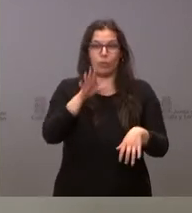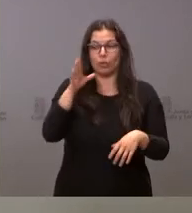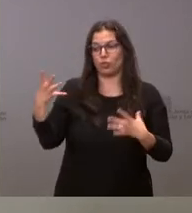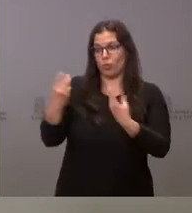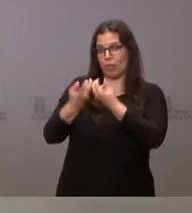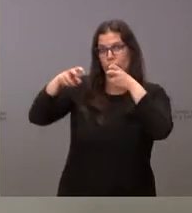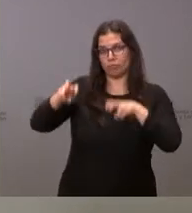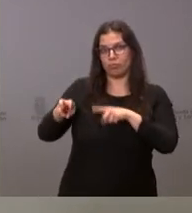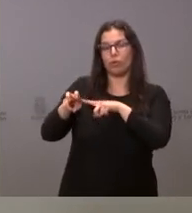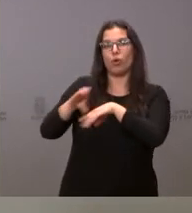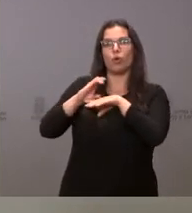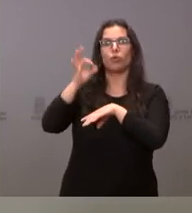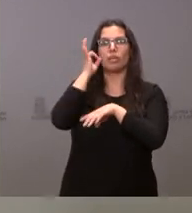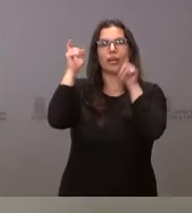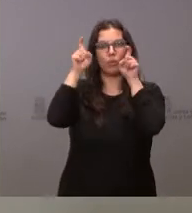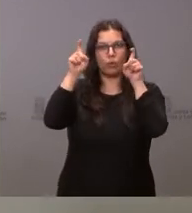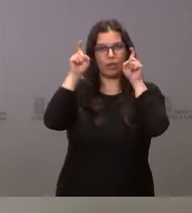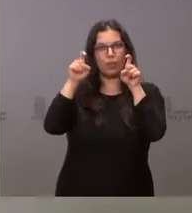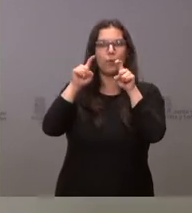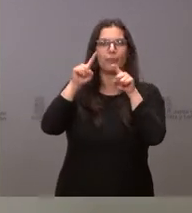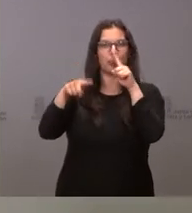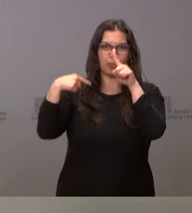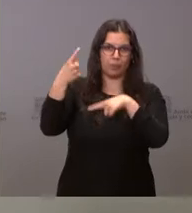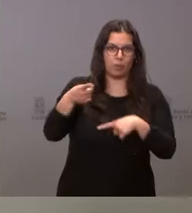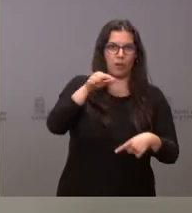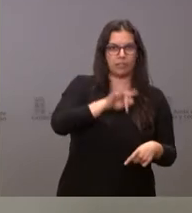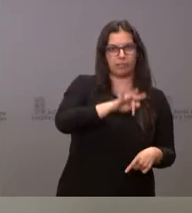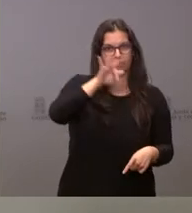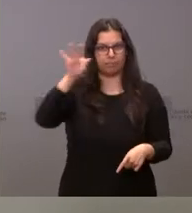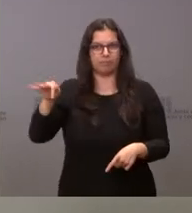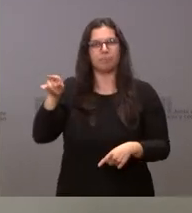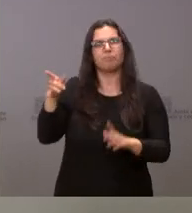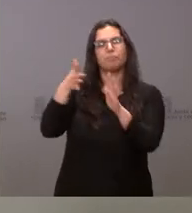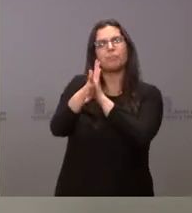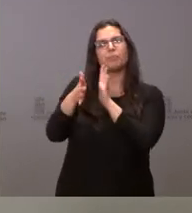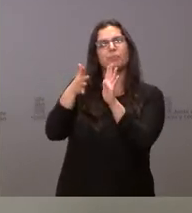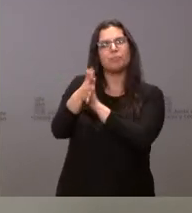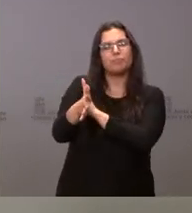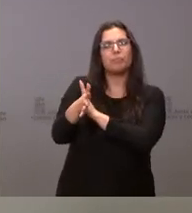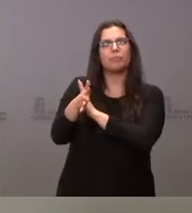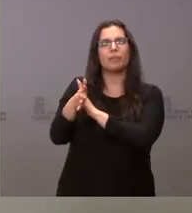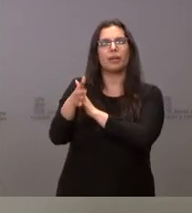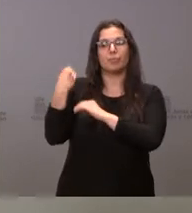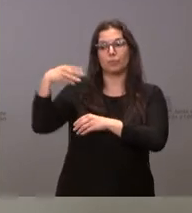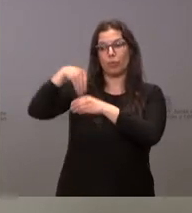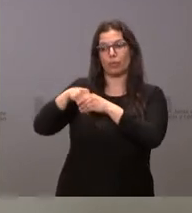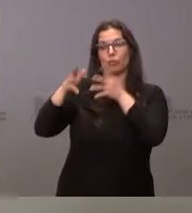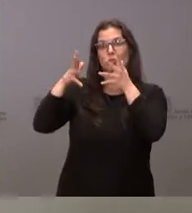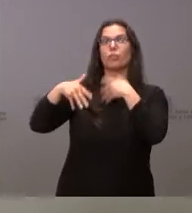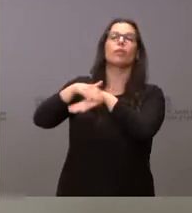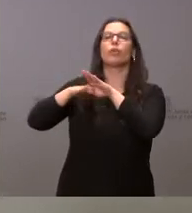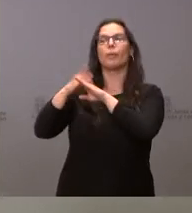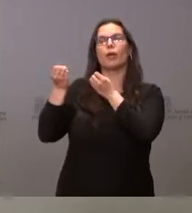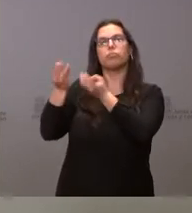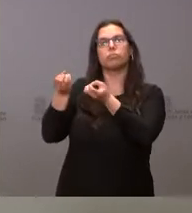consejera de Educación, quien posteriormente les apuntará lo que nos ha informado en el Consejo de Gobierno en relación